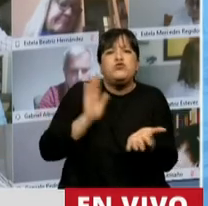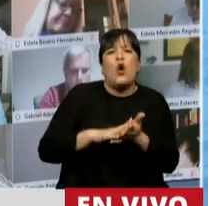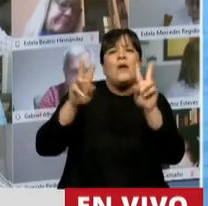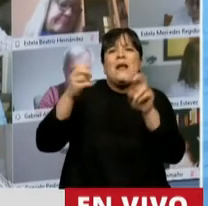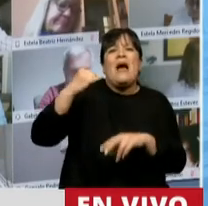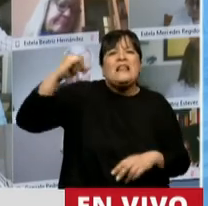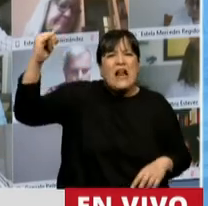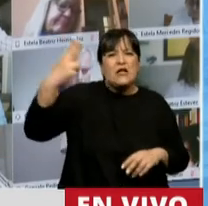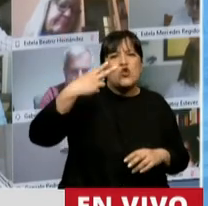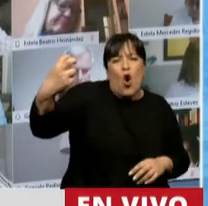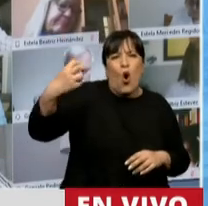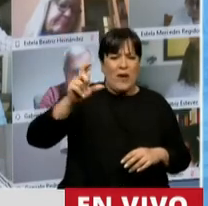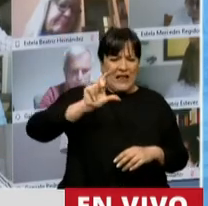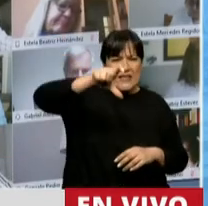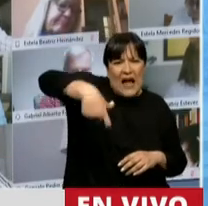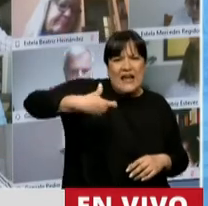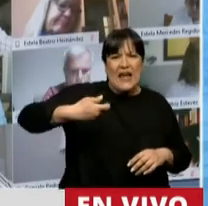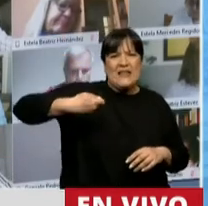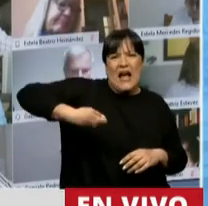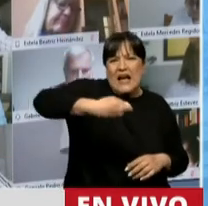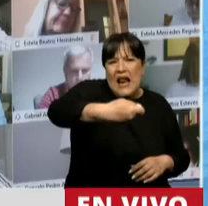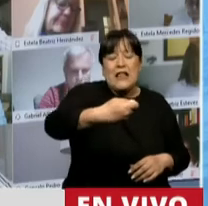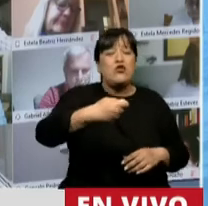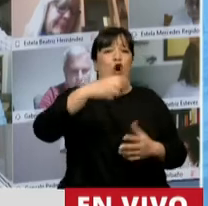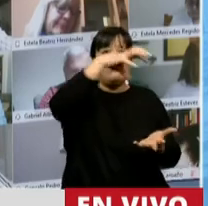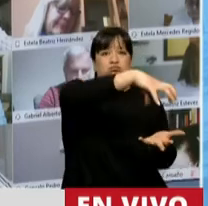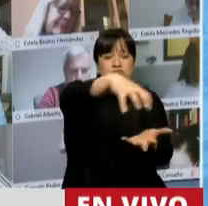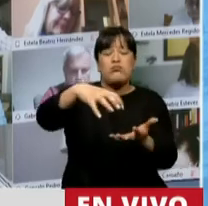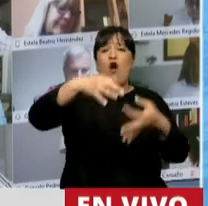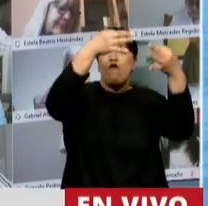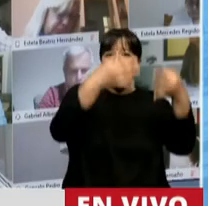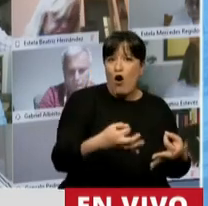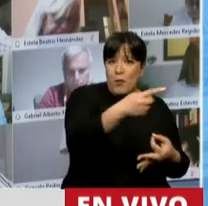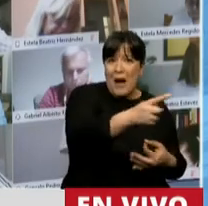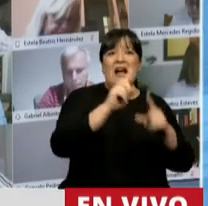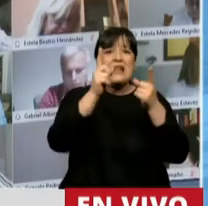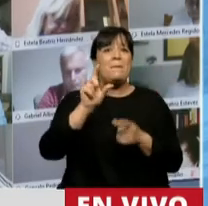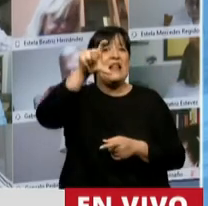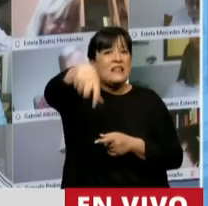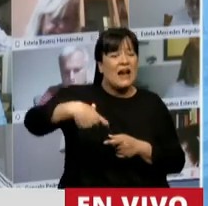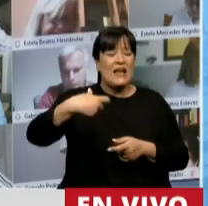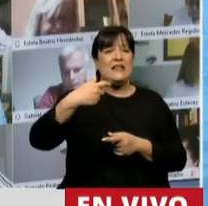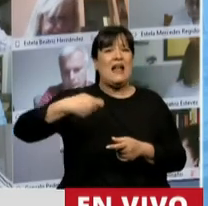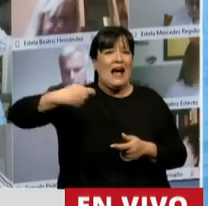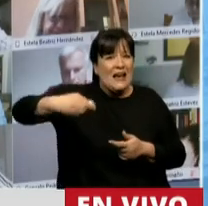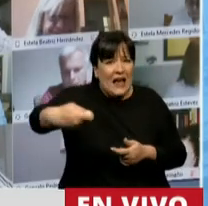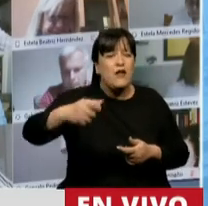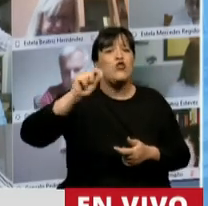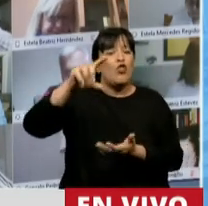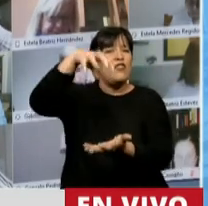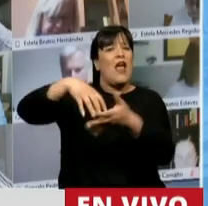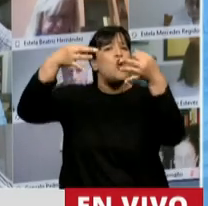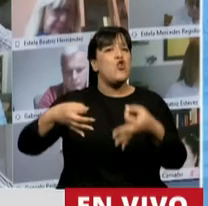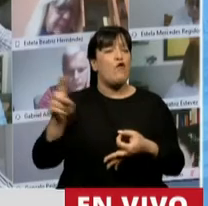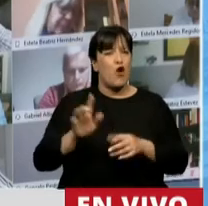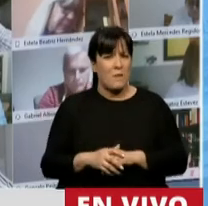intereses que se les cobra por las tarjetas de crédito de las entidades financieras formales y de las tarjetas de crédito de las entidades financieras que no